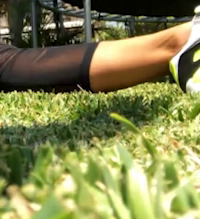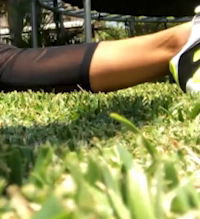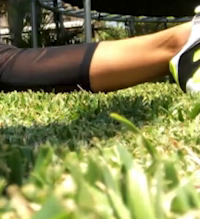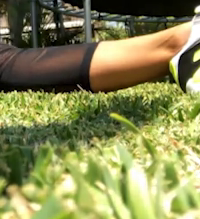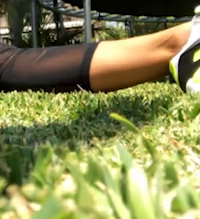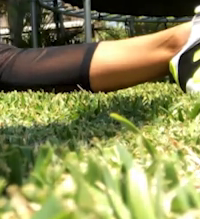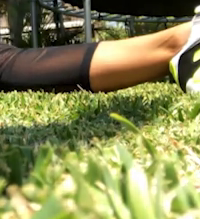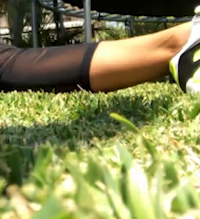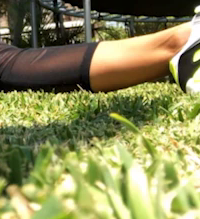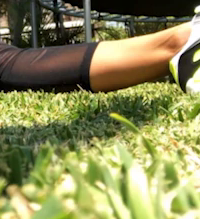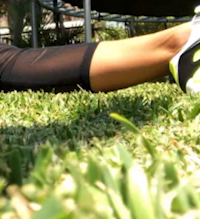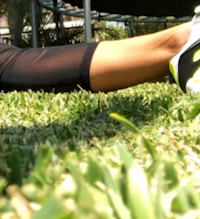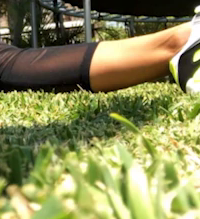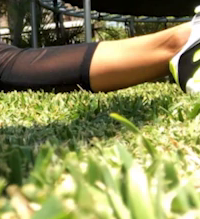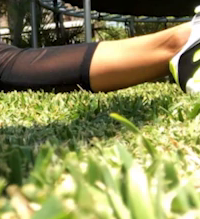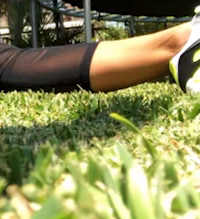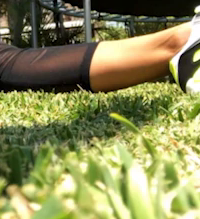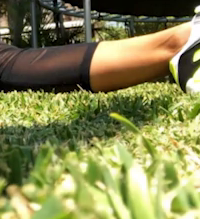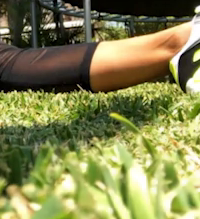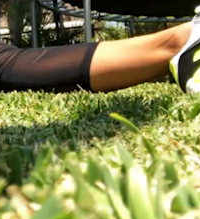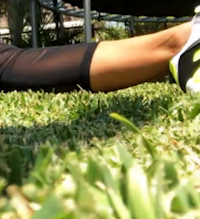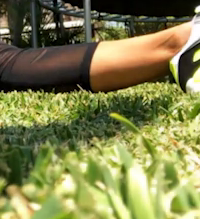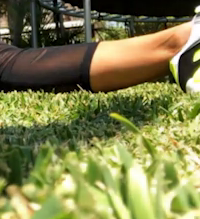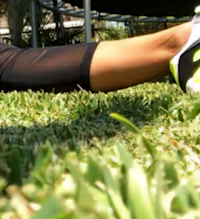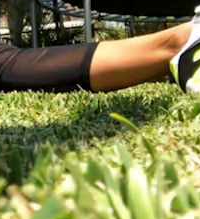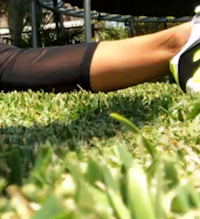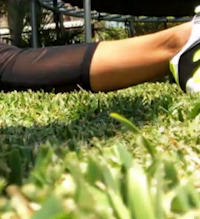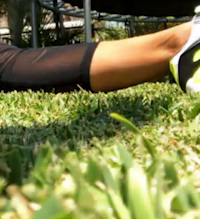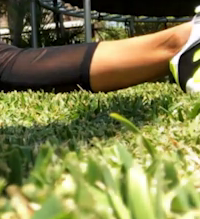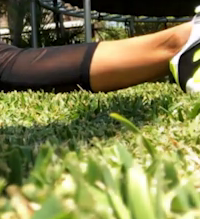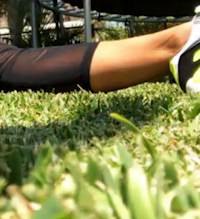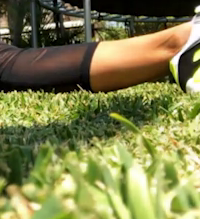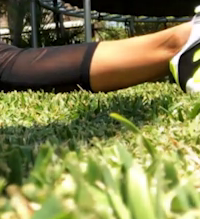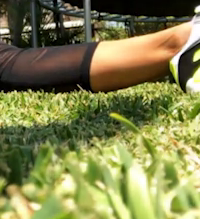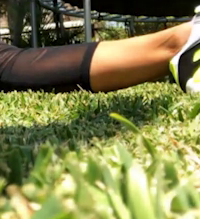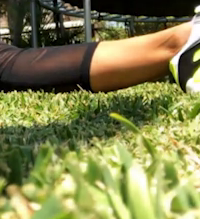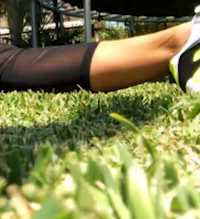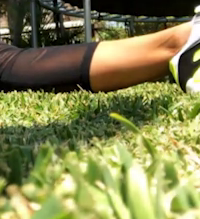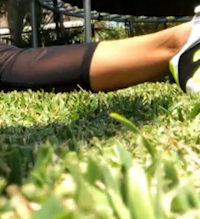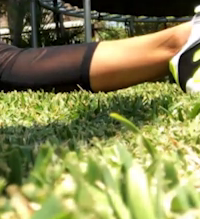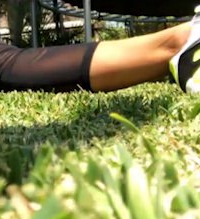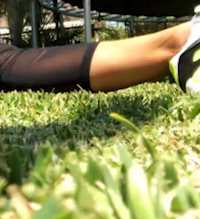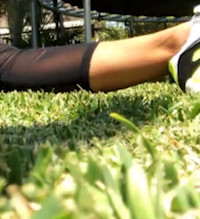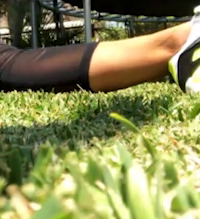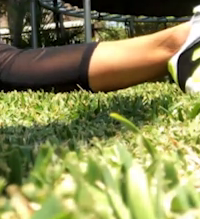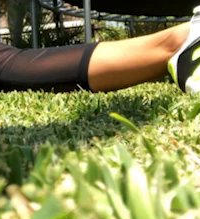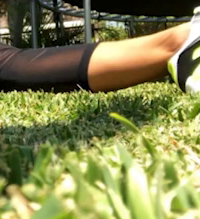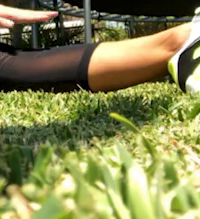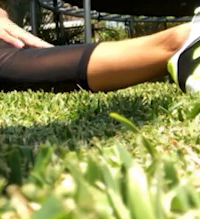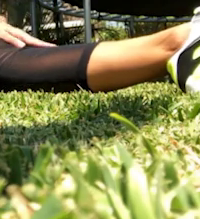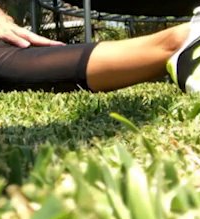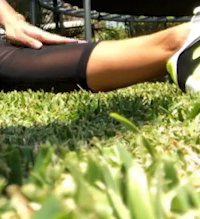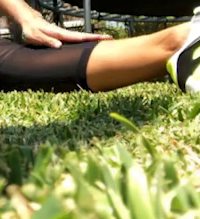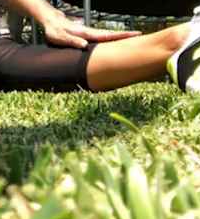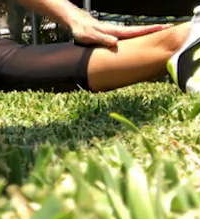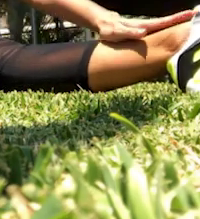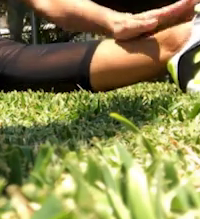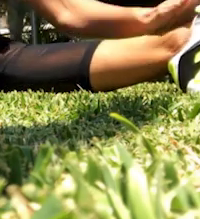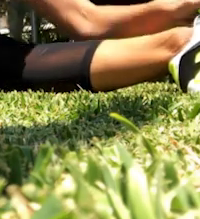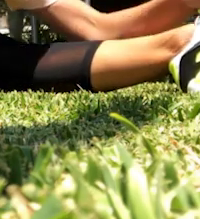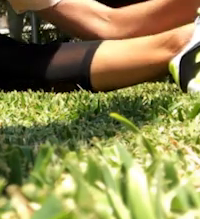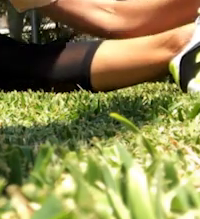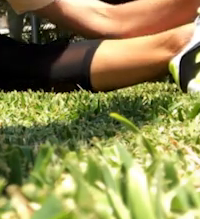duele un poquito del estiramiento, pero cuando se levanten se van a sentir súper bien. Vamos hacia el otro lado.